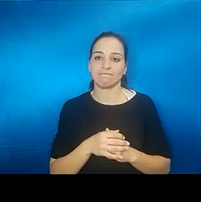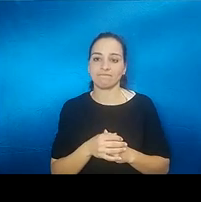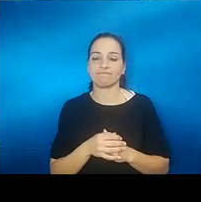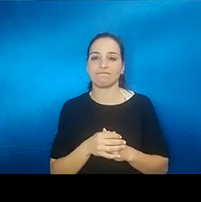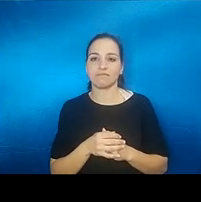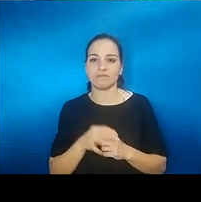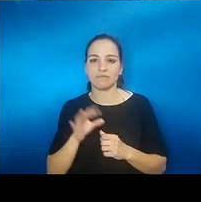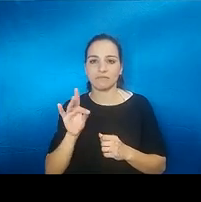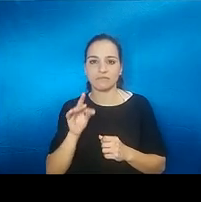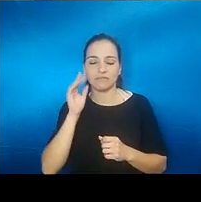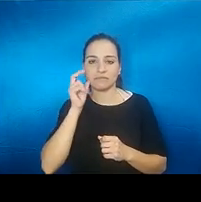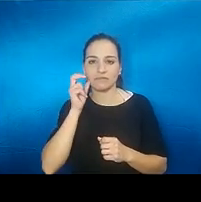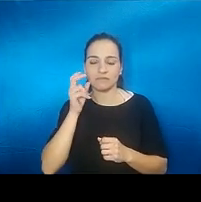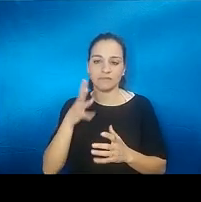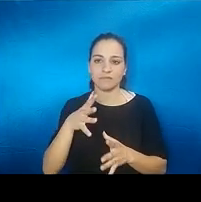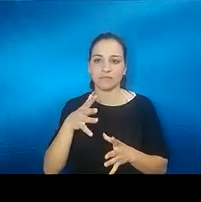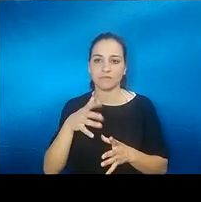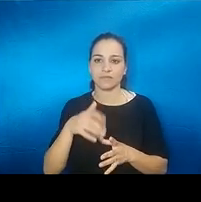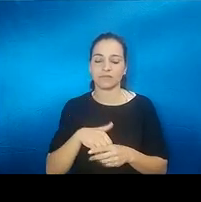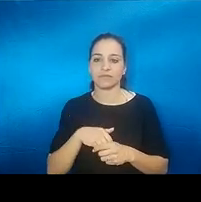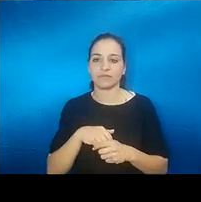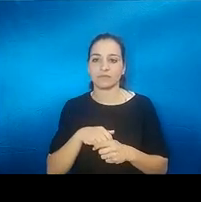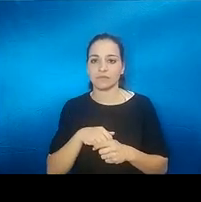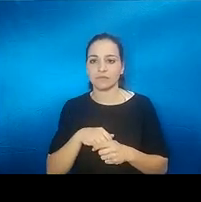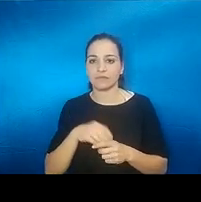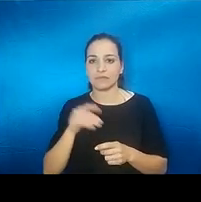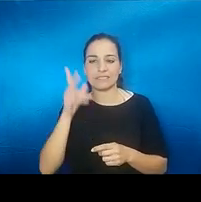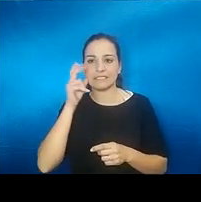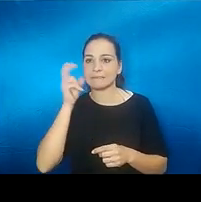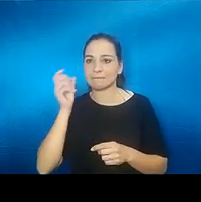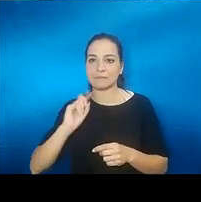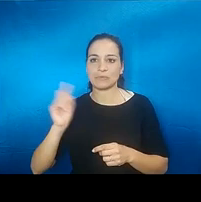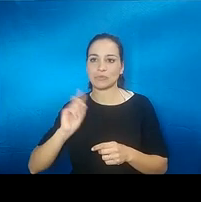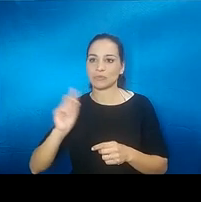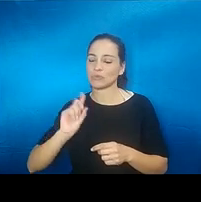bueno pues y es verdad que no sé lo que es oler